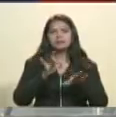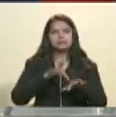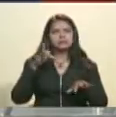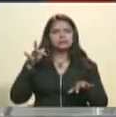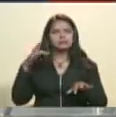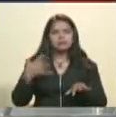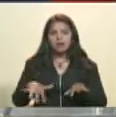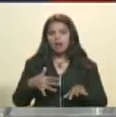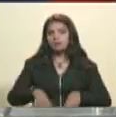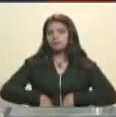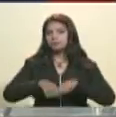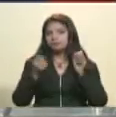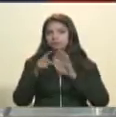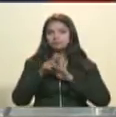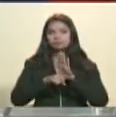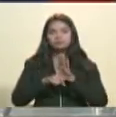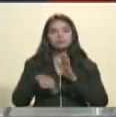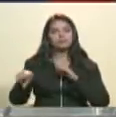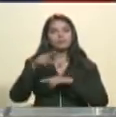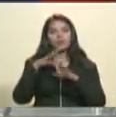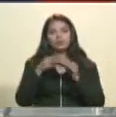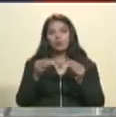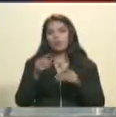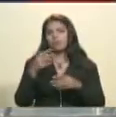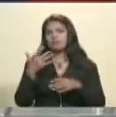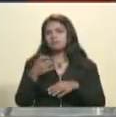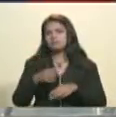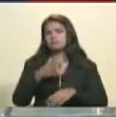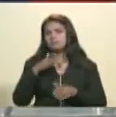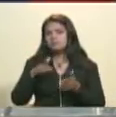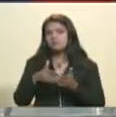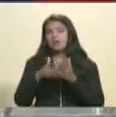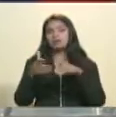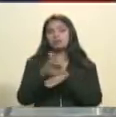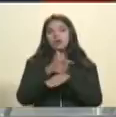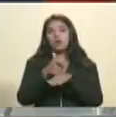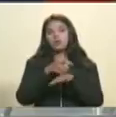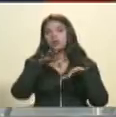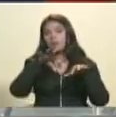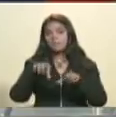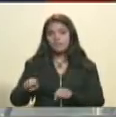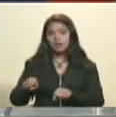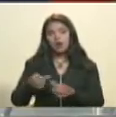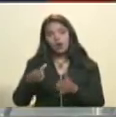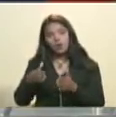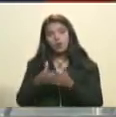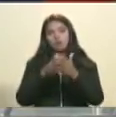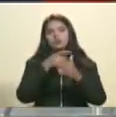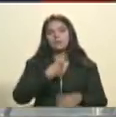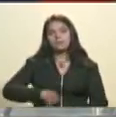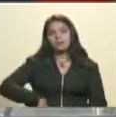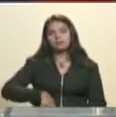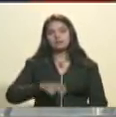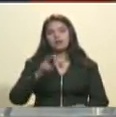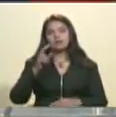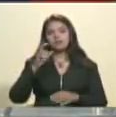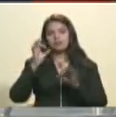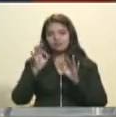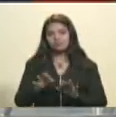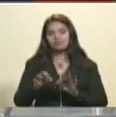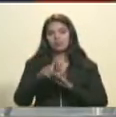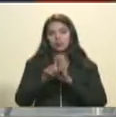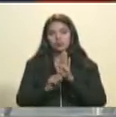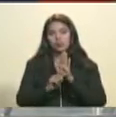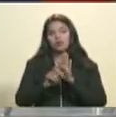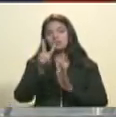e ilegítimas acciones agresivas del gobierno imperial contra el presidente constitucional de